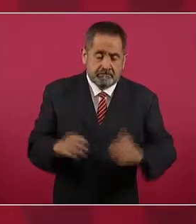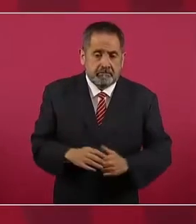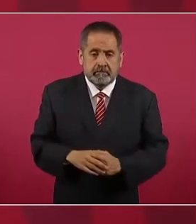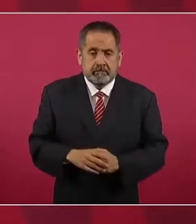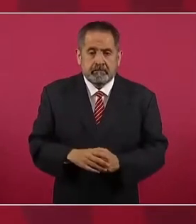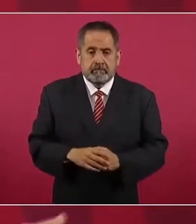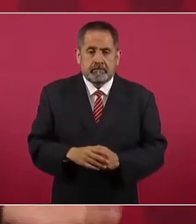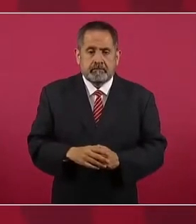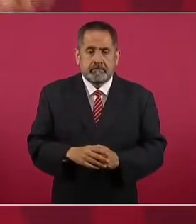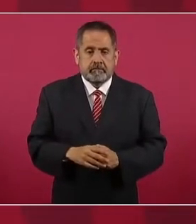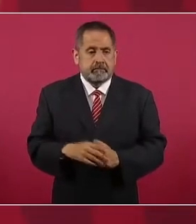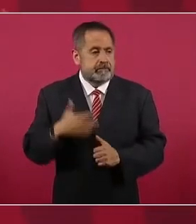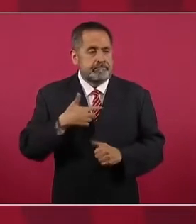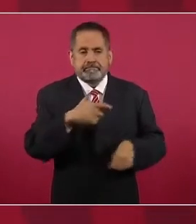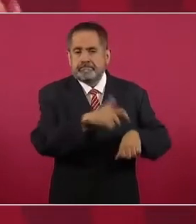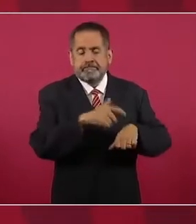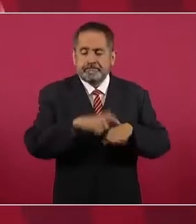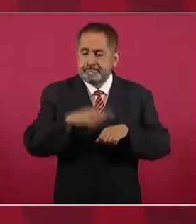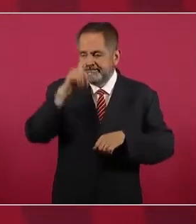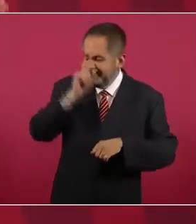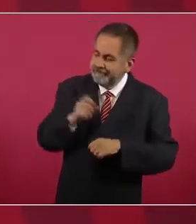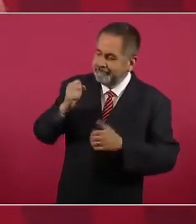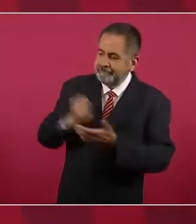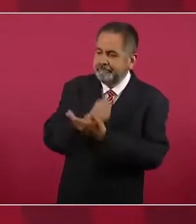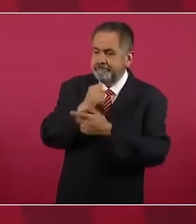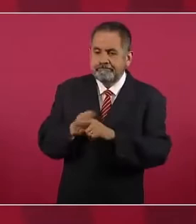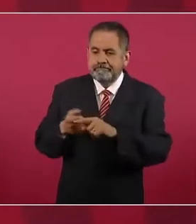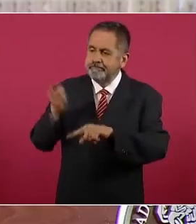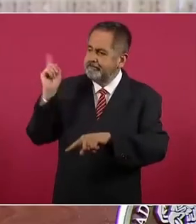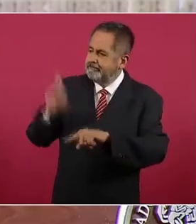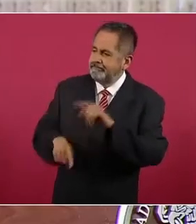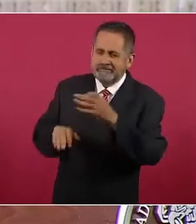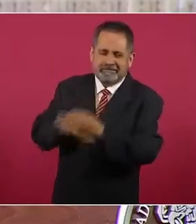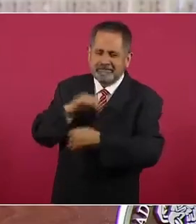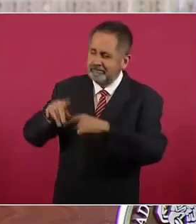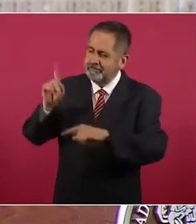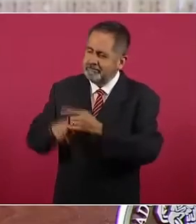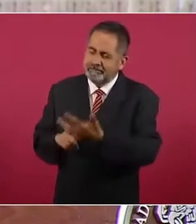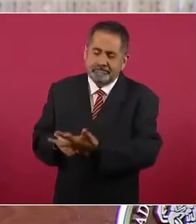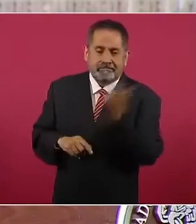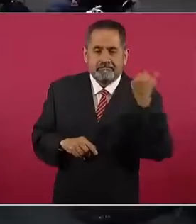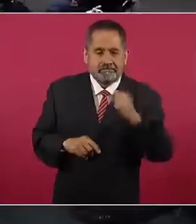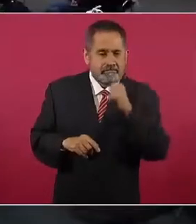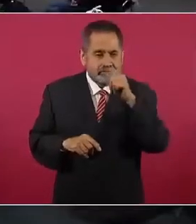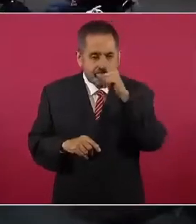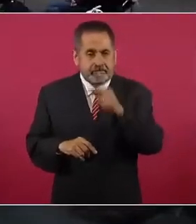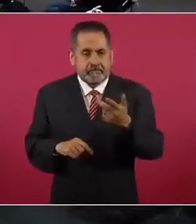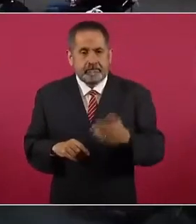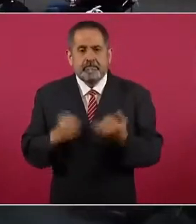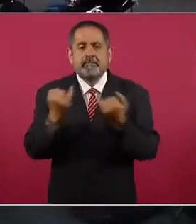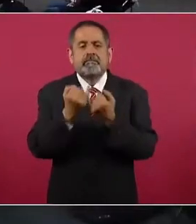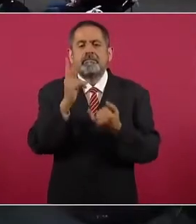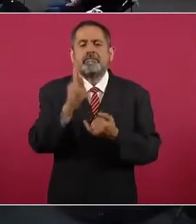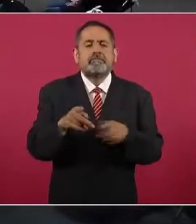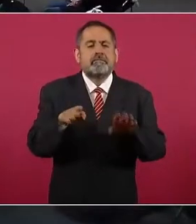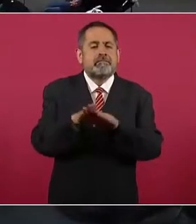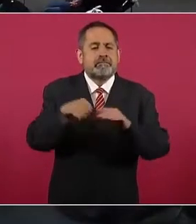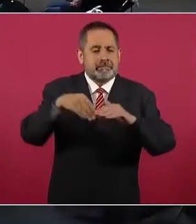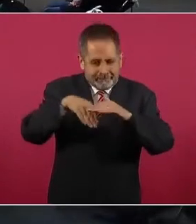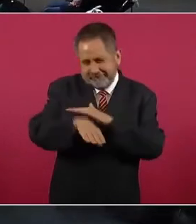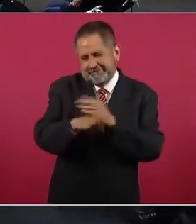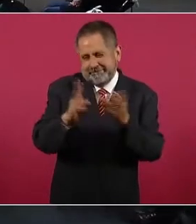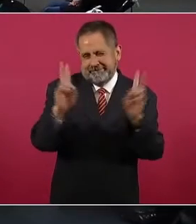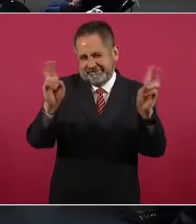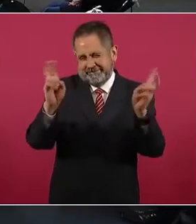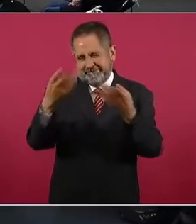y no les dio tiempo de llevarse todo. Es como el que entra a robar a un banco, hablando de